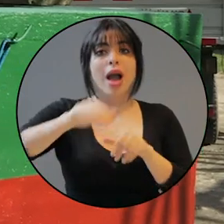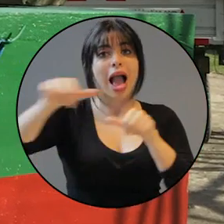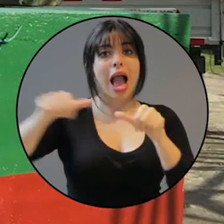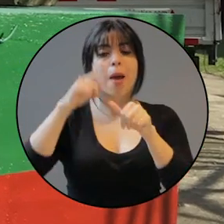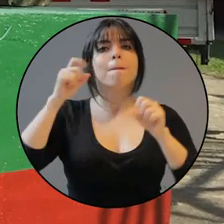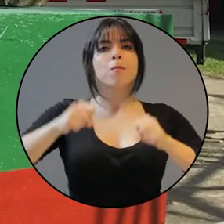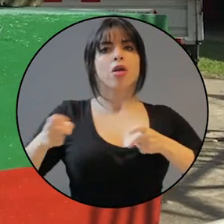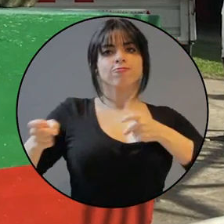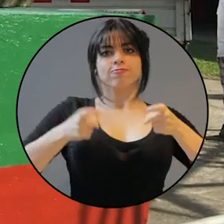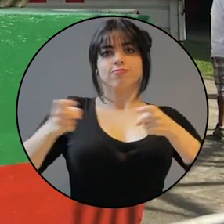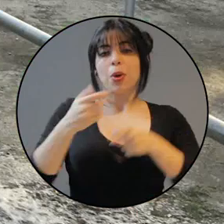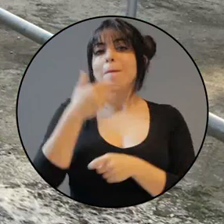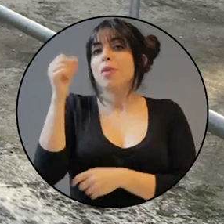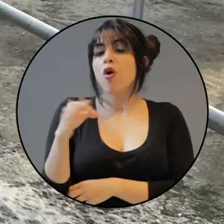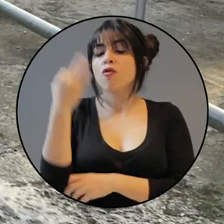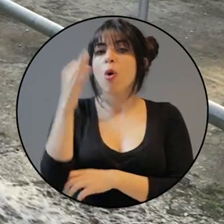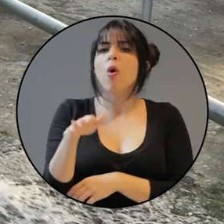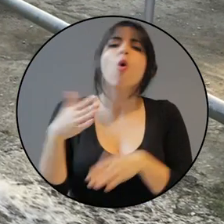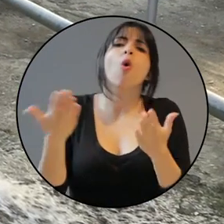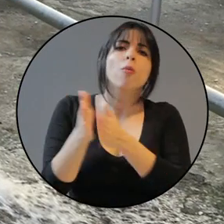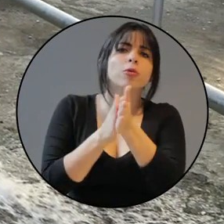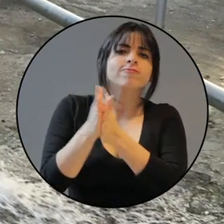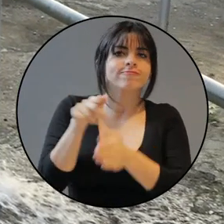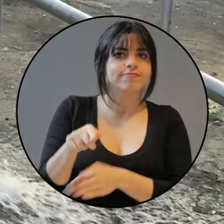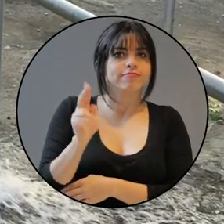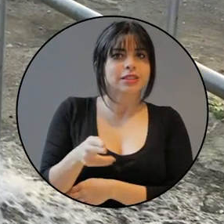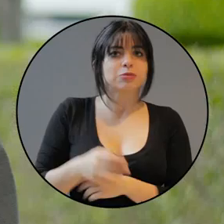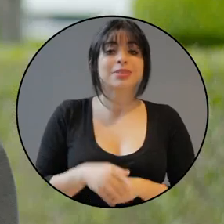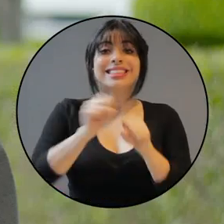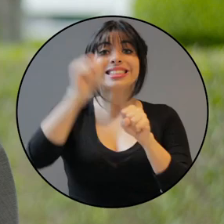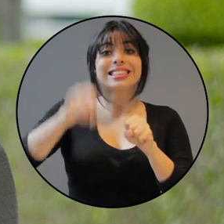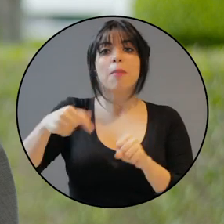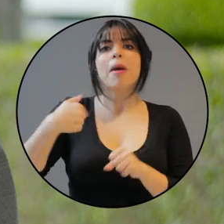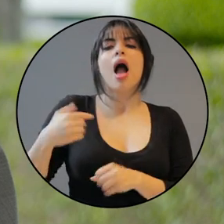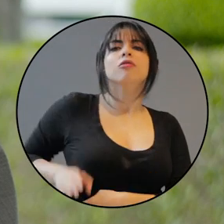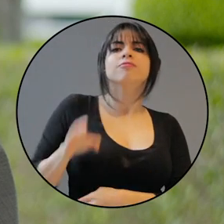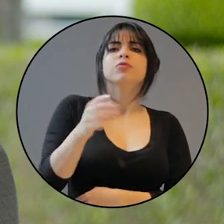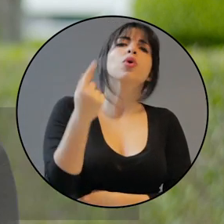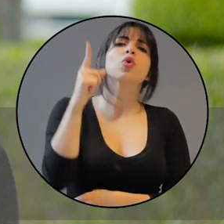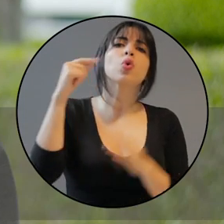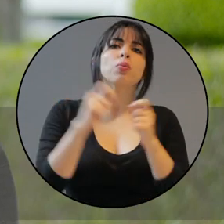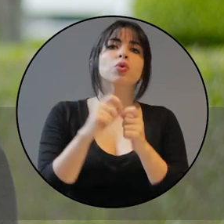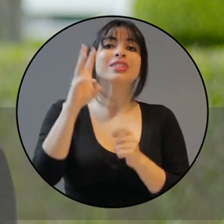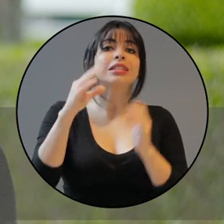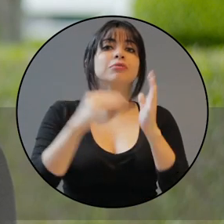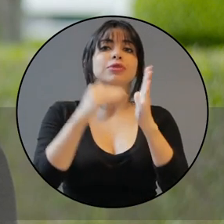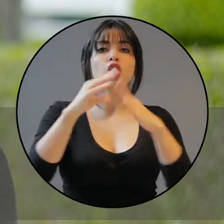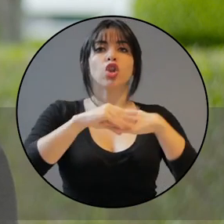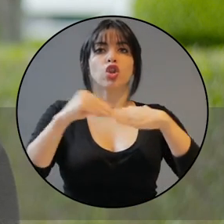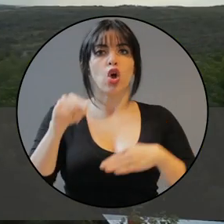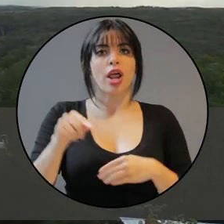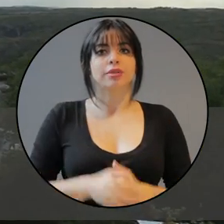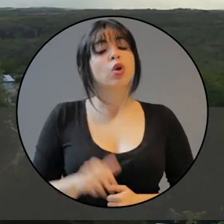región para poder administrar de una mejor forma su aprovechamiento. Este sistema tiene una inversión de 1.6 millones de